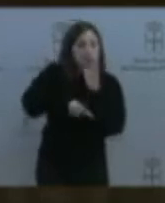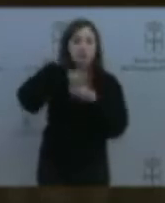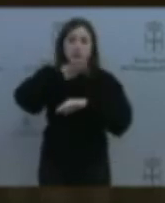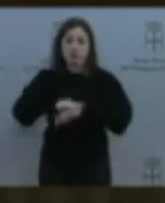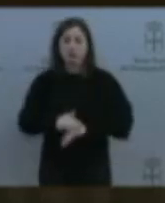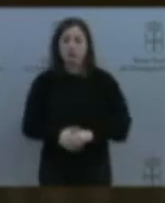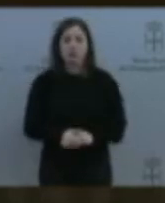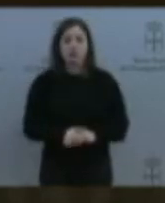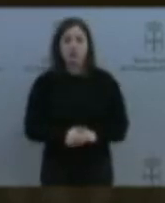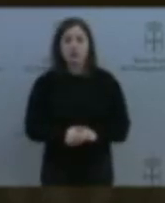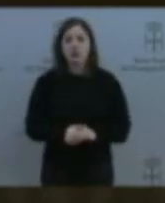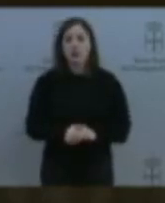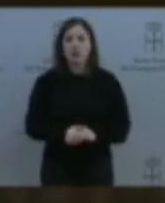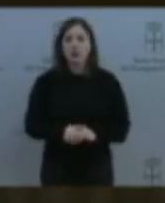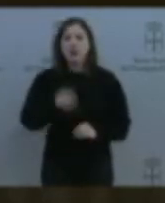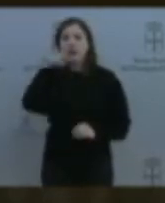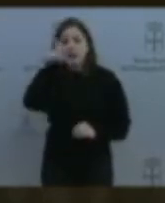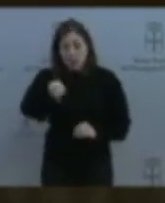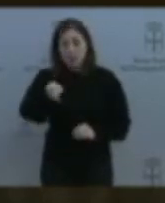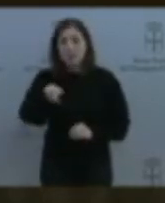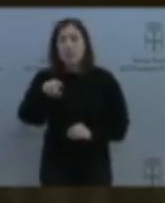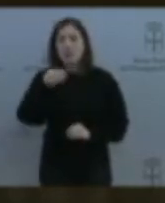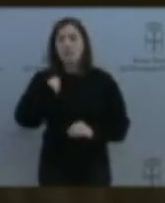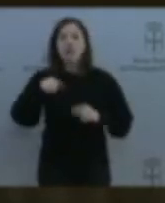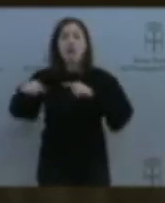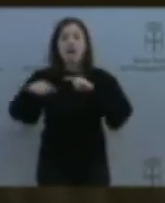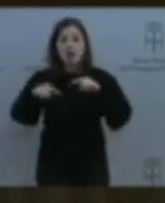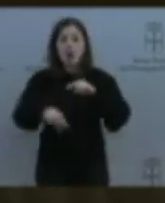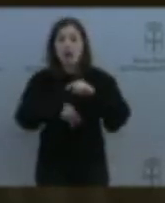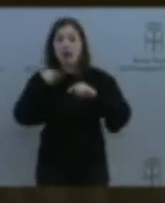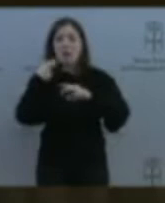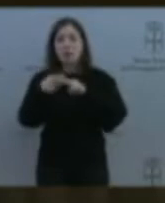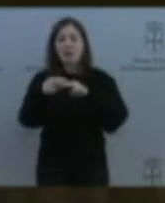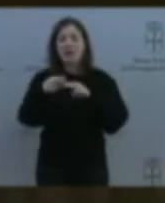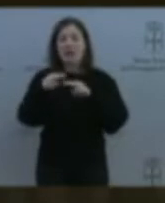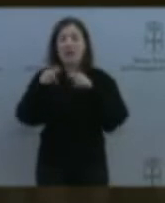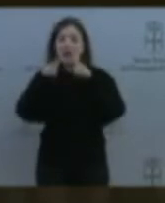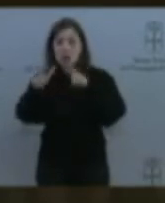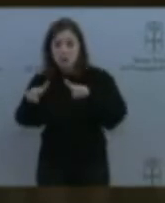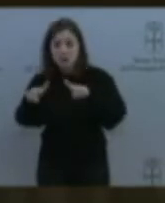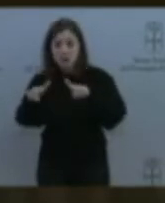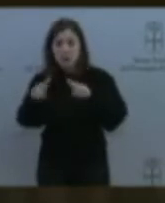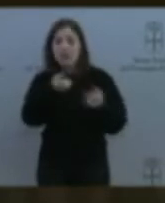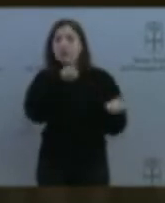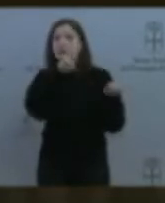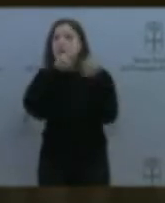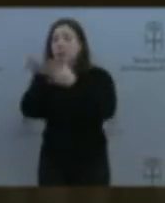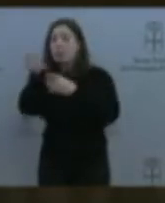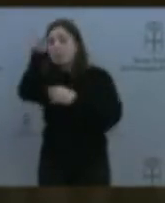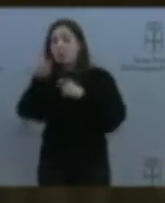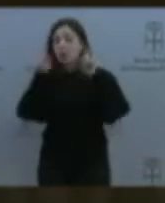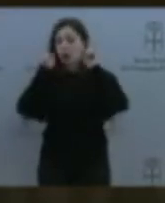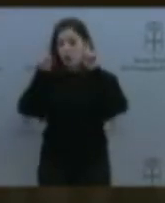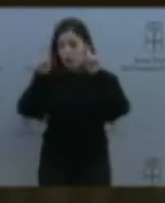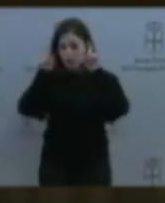recibida en la Dirección General de Política Lingüística, la comunicación de un docente al que en un seitaba considerando